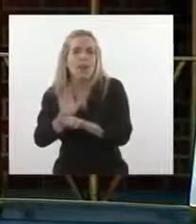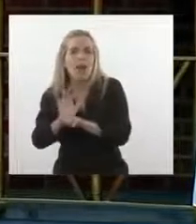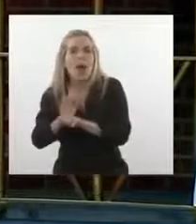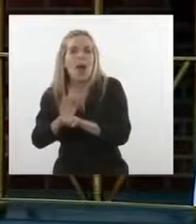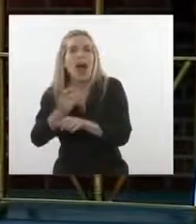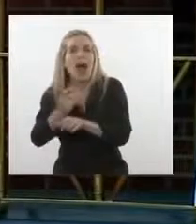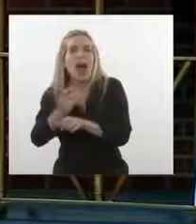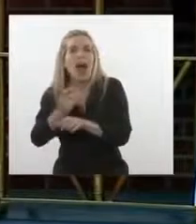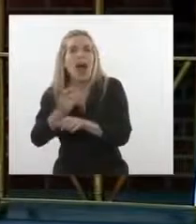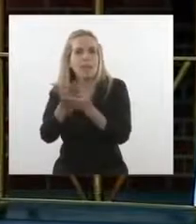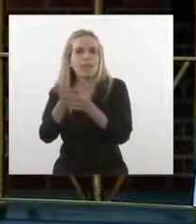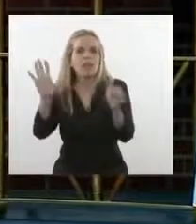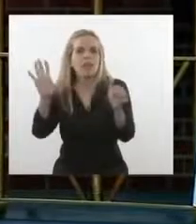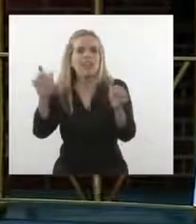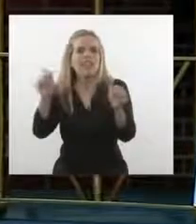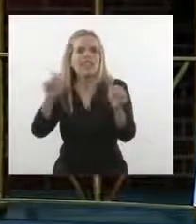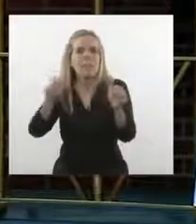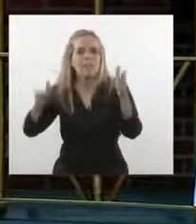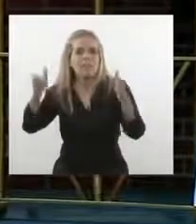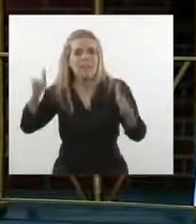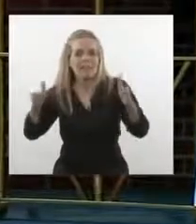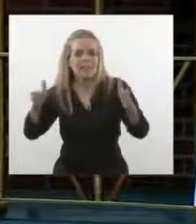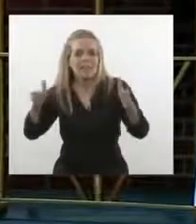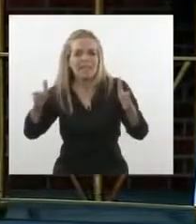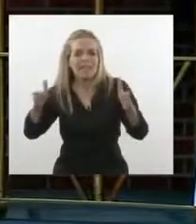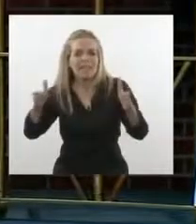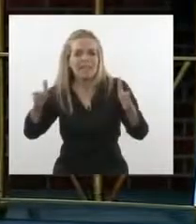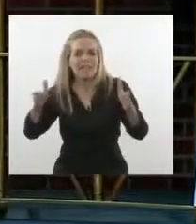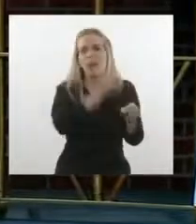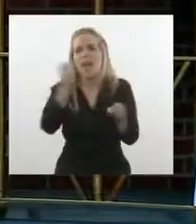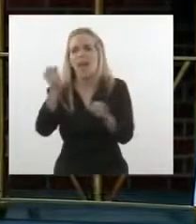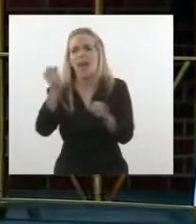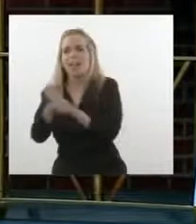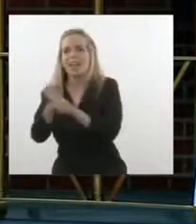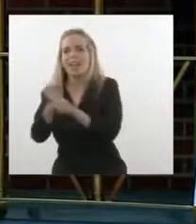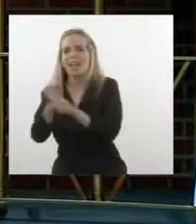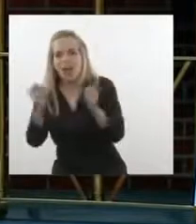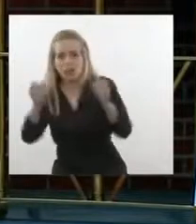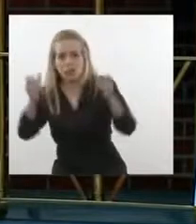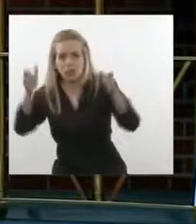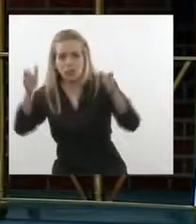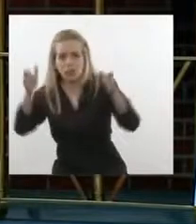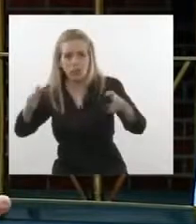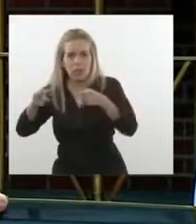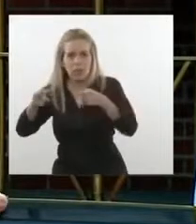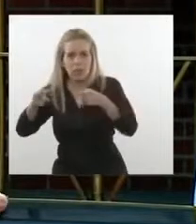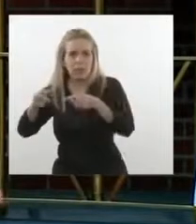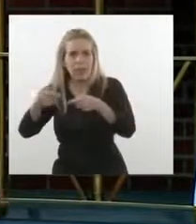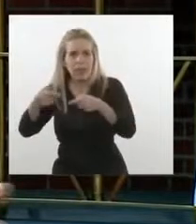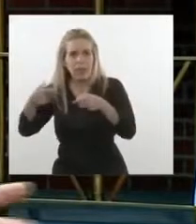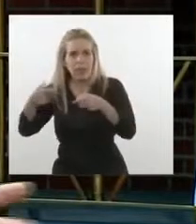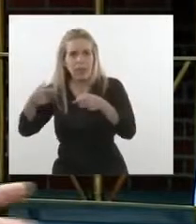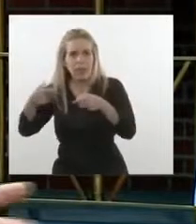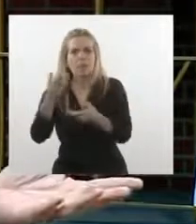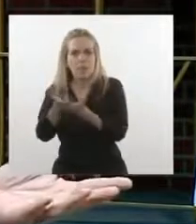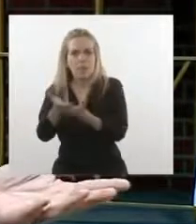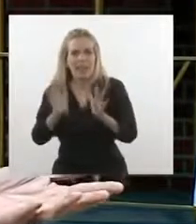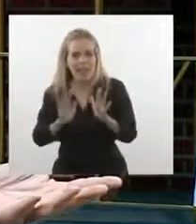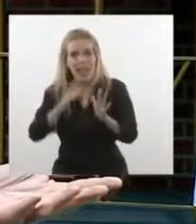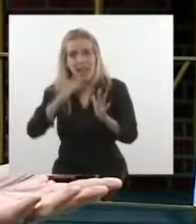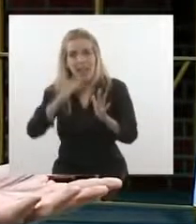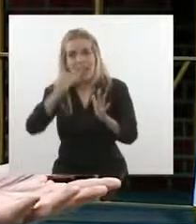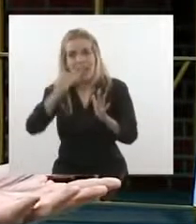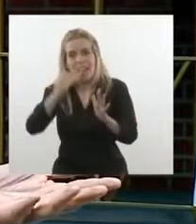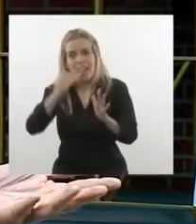meses, es decir, de prácticamente octubre a mayo, pues lo que hicieron fuera votar en contra